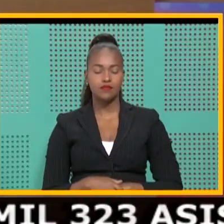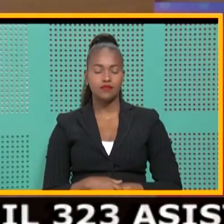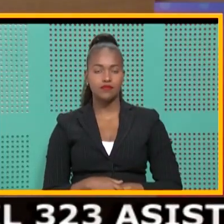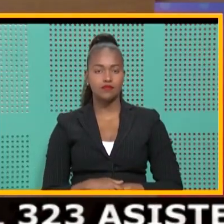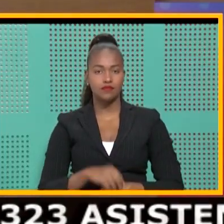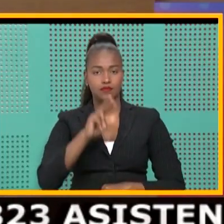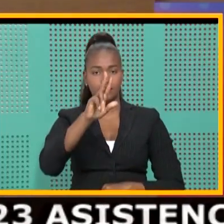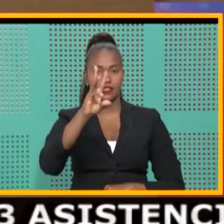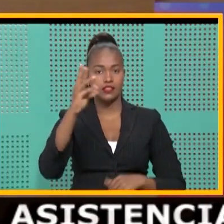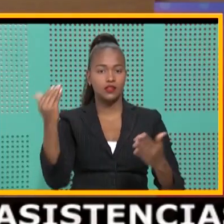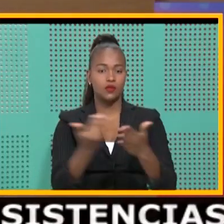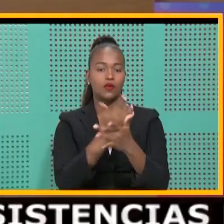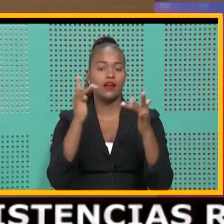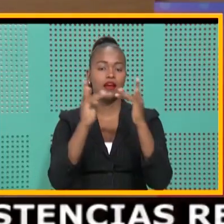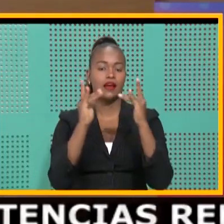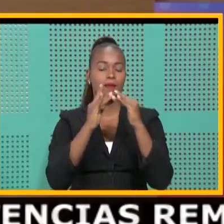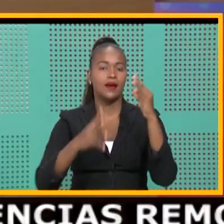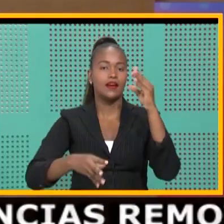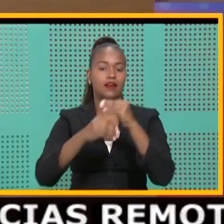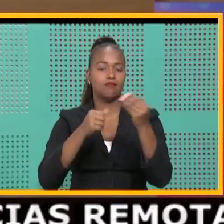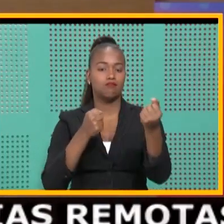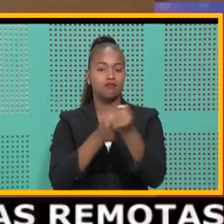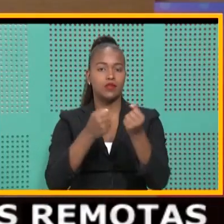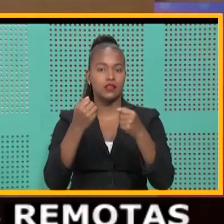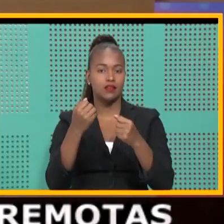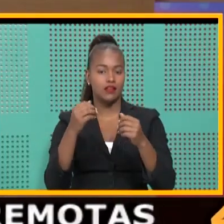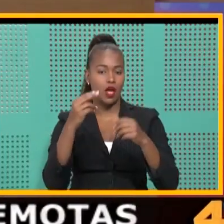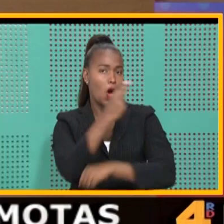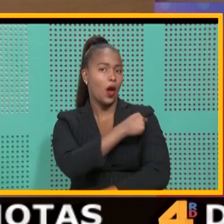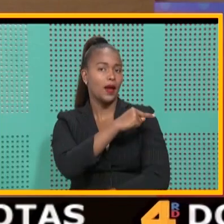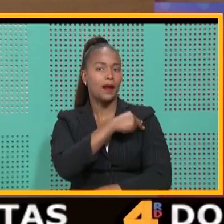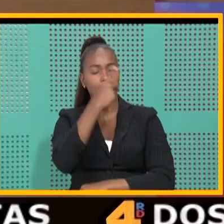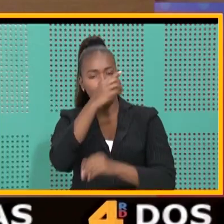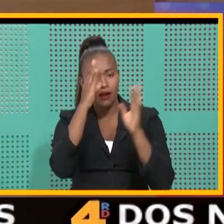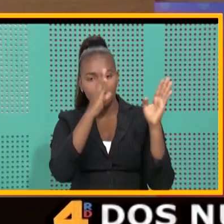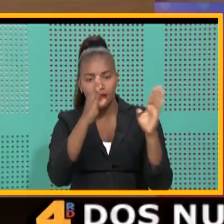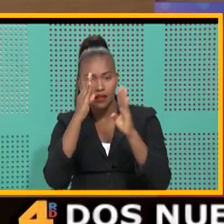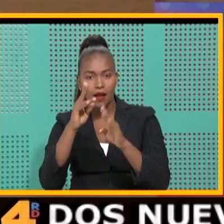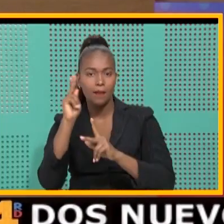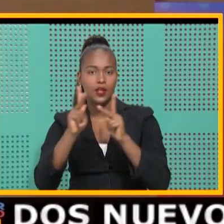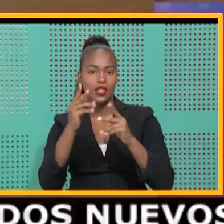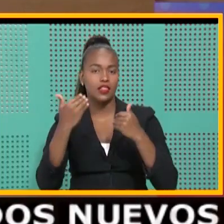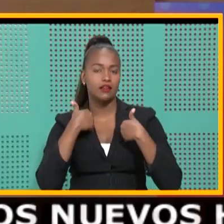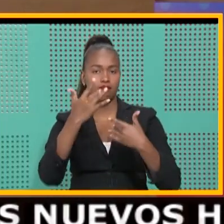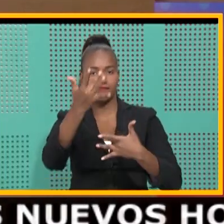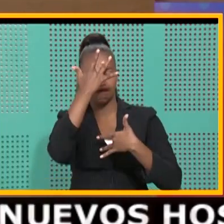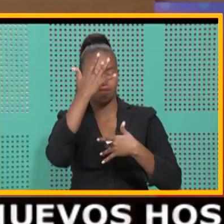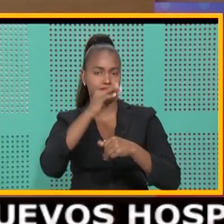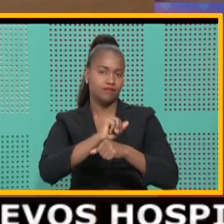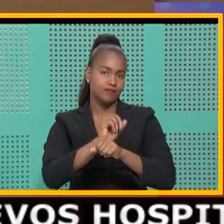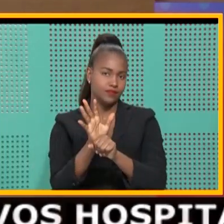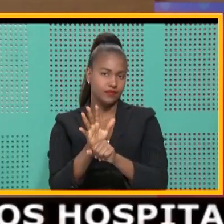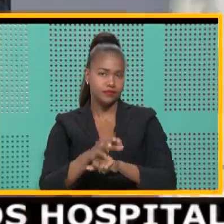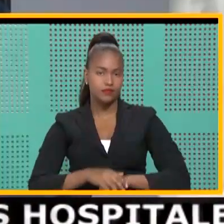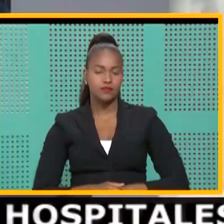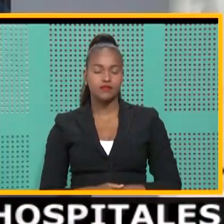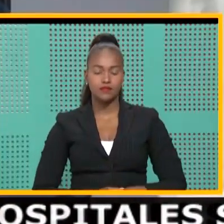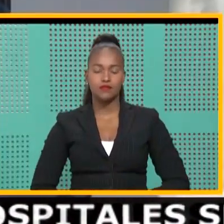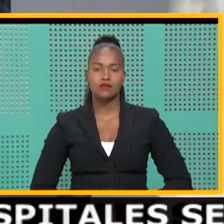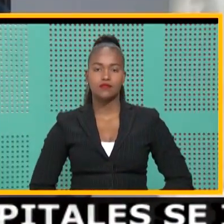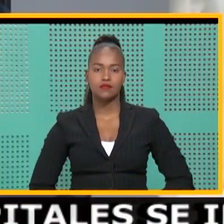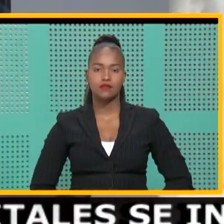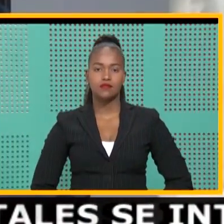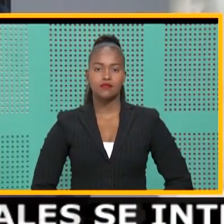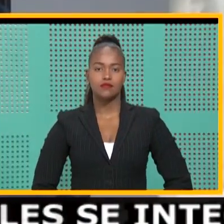36 nuevas camas fueron agregadas al sistema hospitalario para atender a pacientes con COVID-19. Con